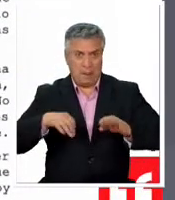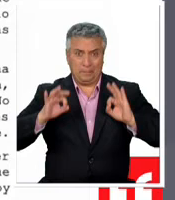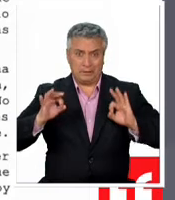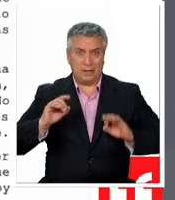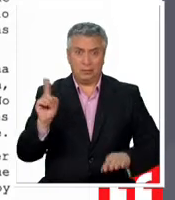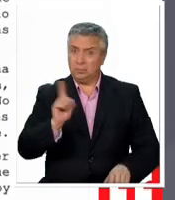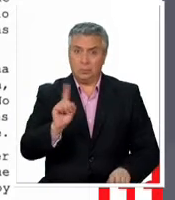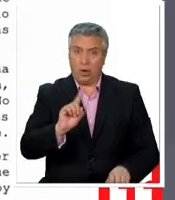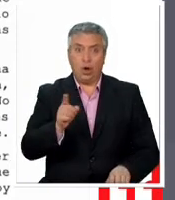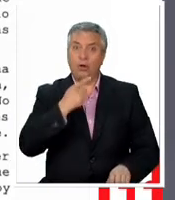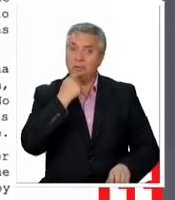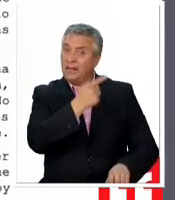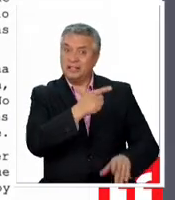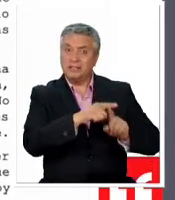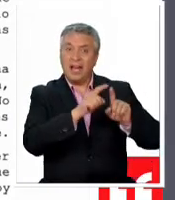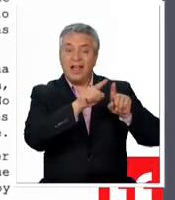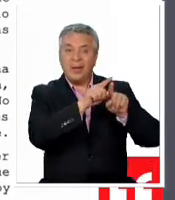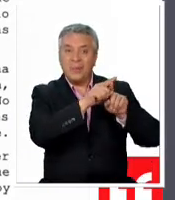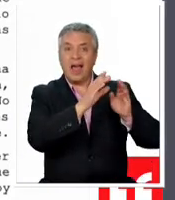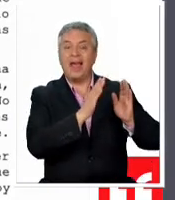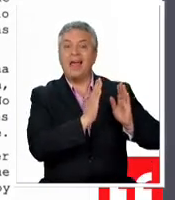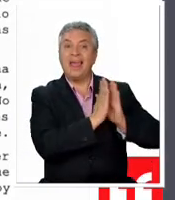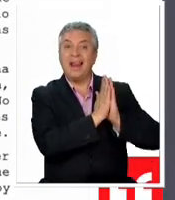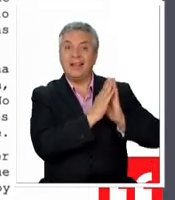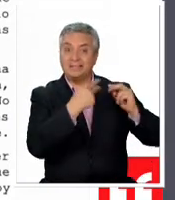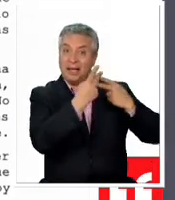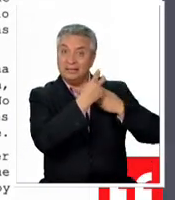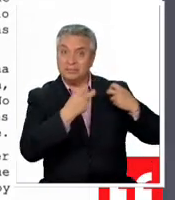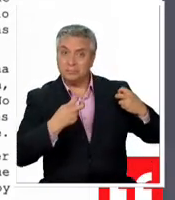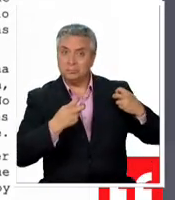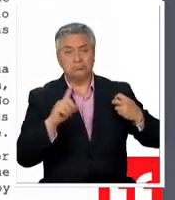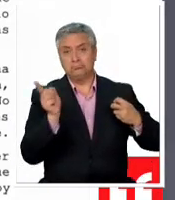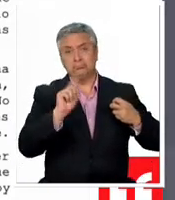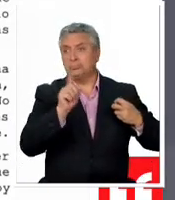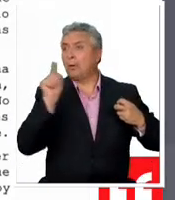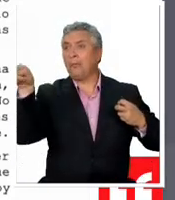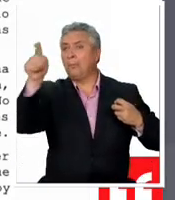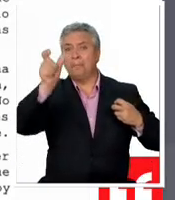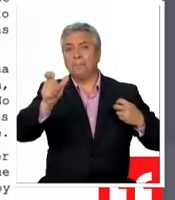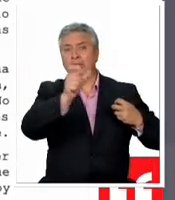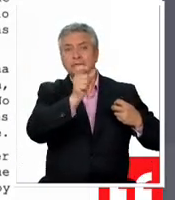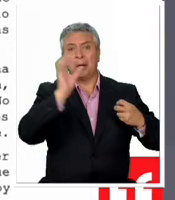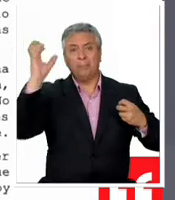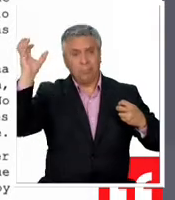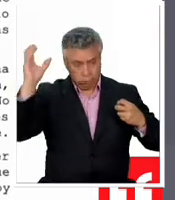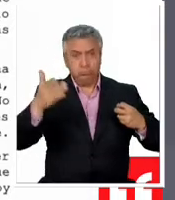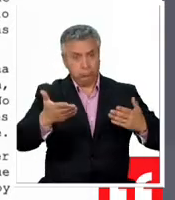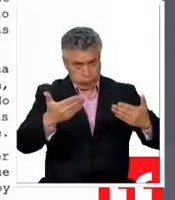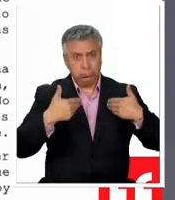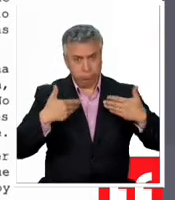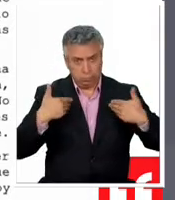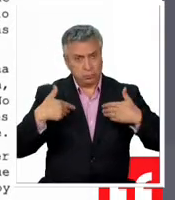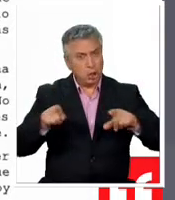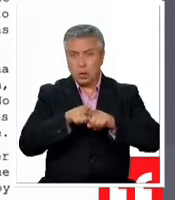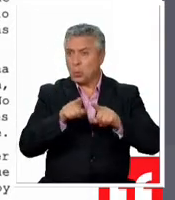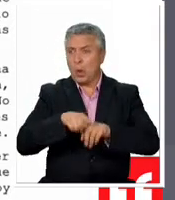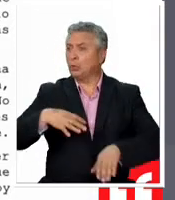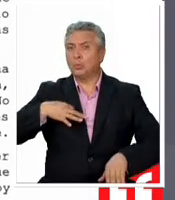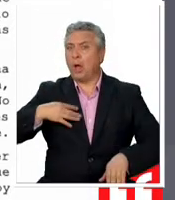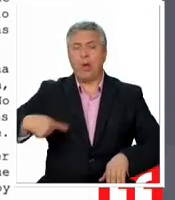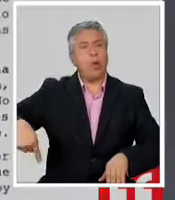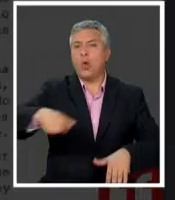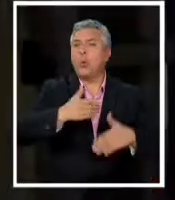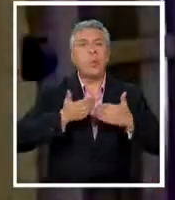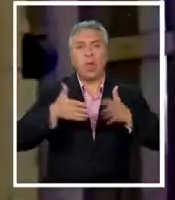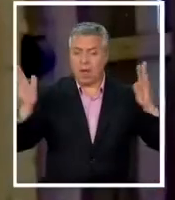digo que el proceso canónico sea malo sino que es insuficiente y desconocido para el común de la gente. Quiero que se me investigue al igual que cualquier ciudadano de